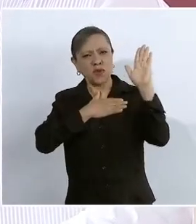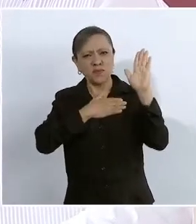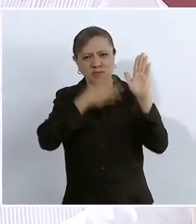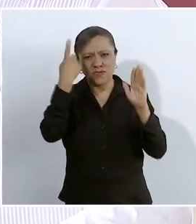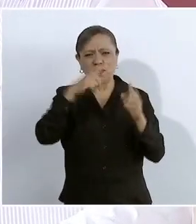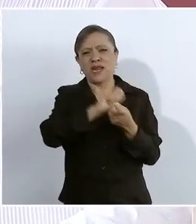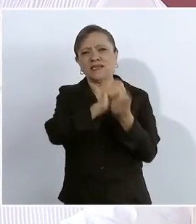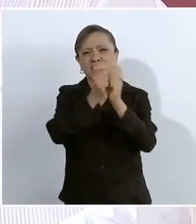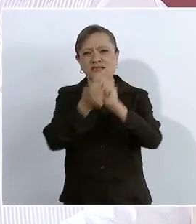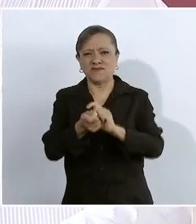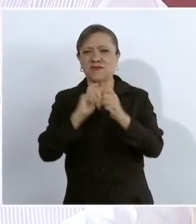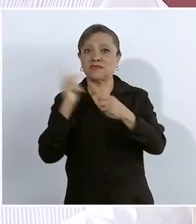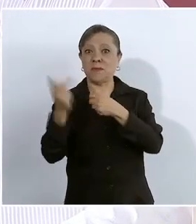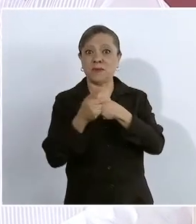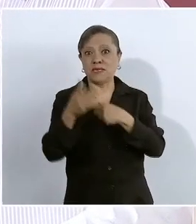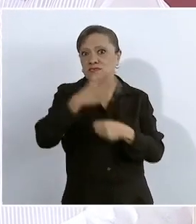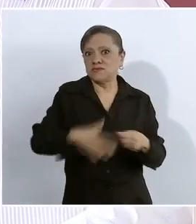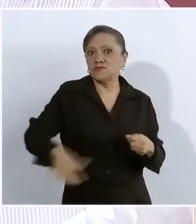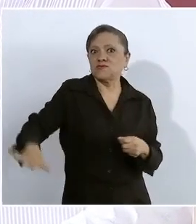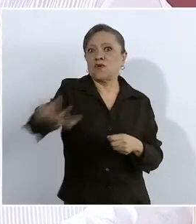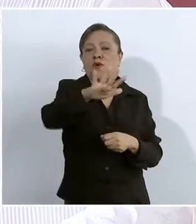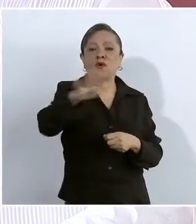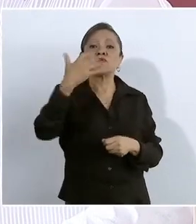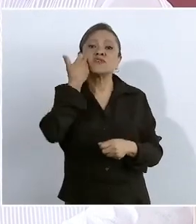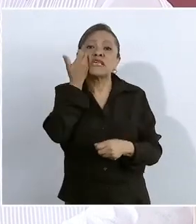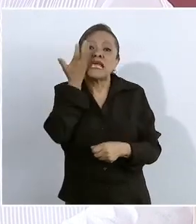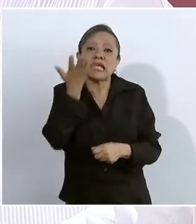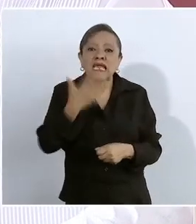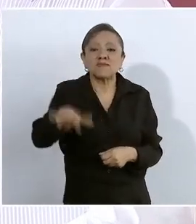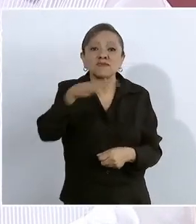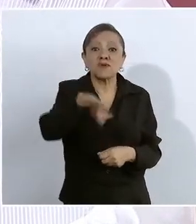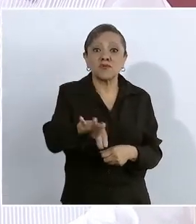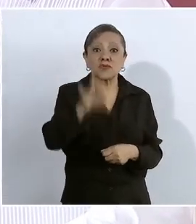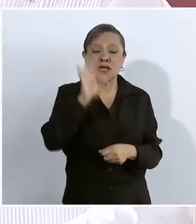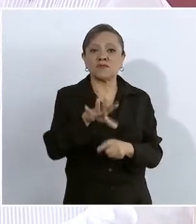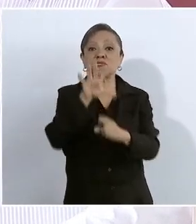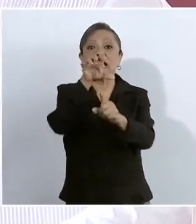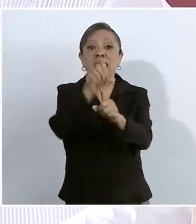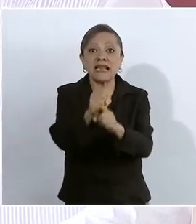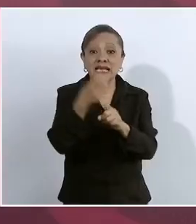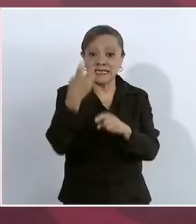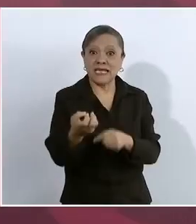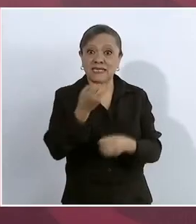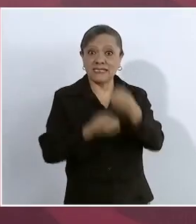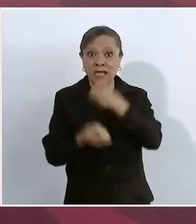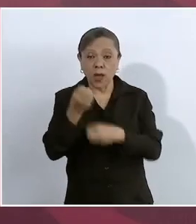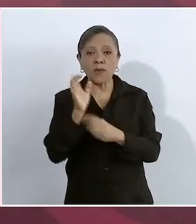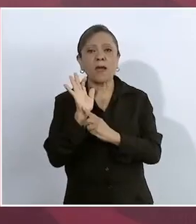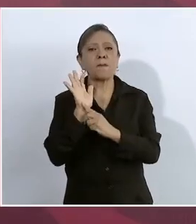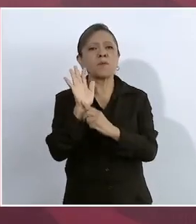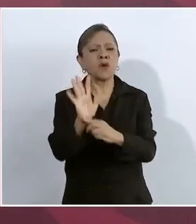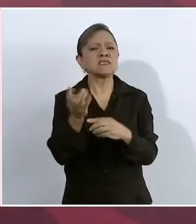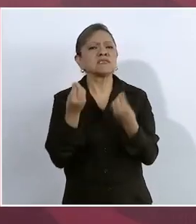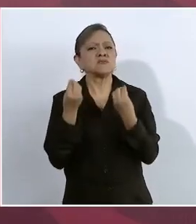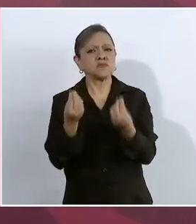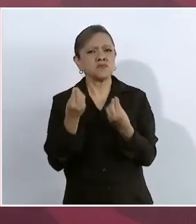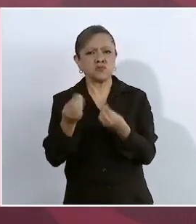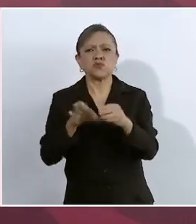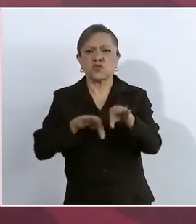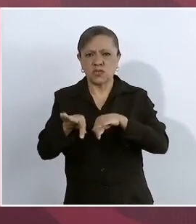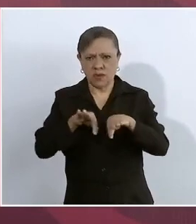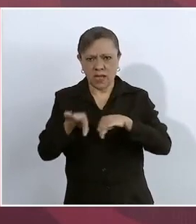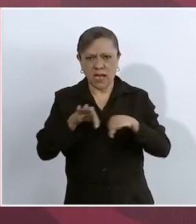que todos buscamos. El alcanzar esta obra es muestra de lo que es mucho que logramos trabajando en equipo.